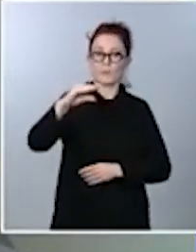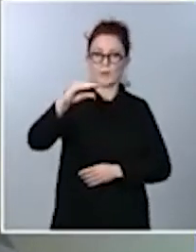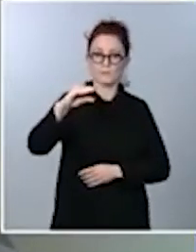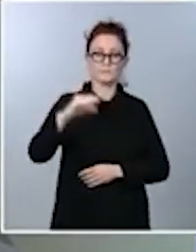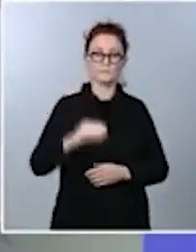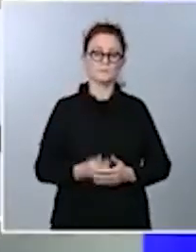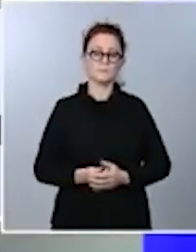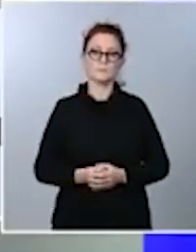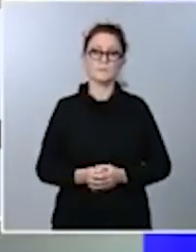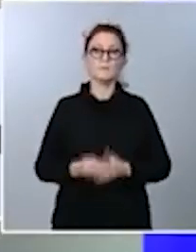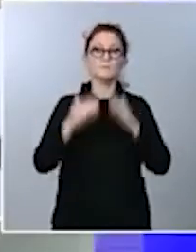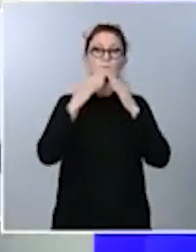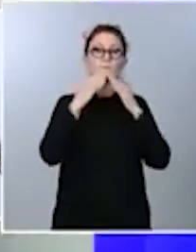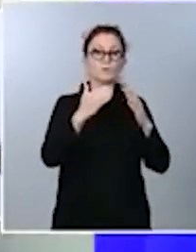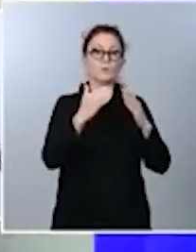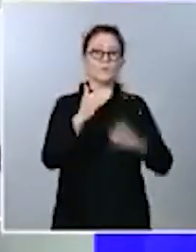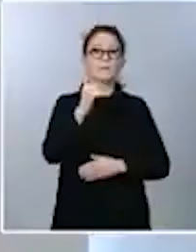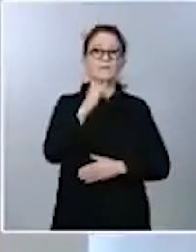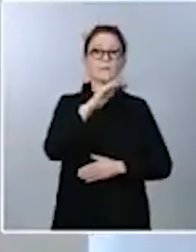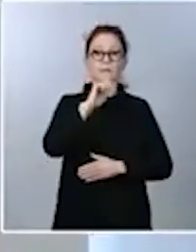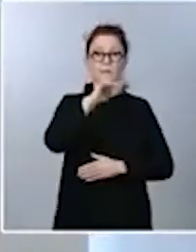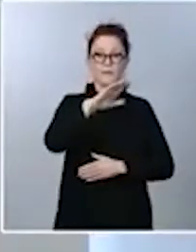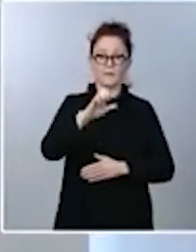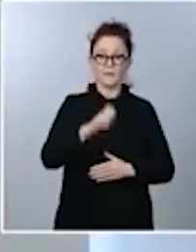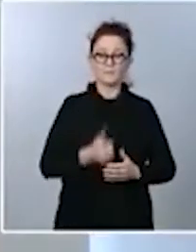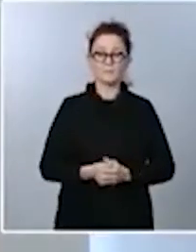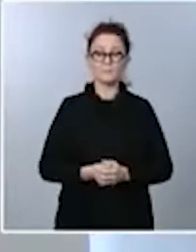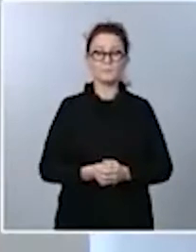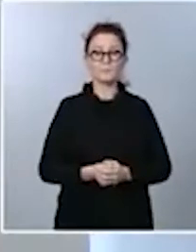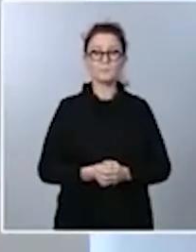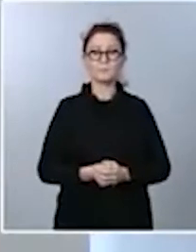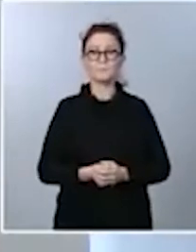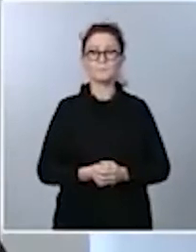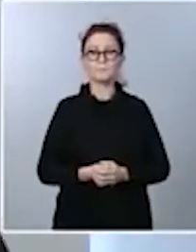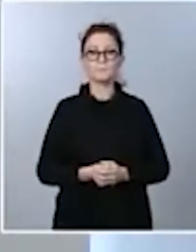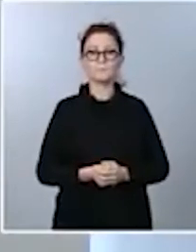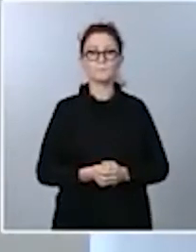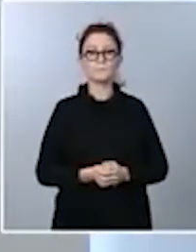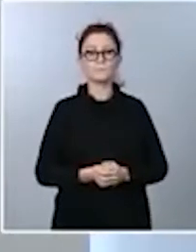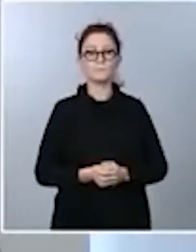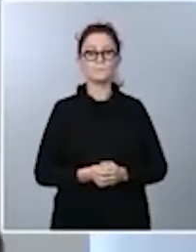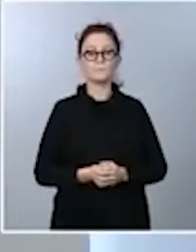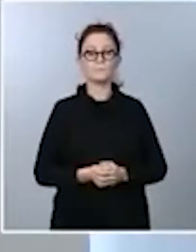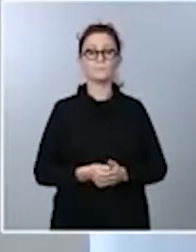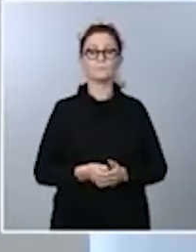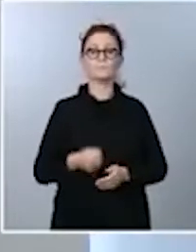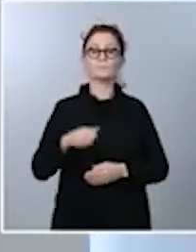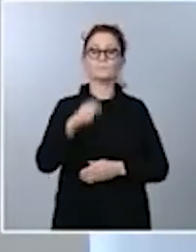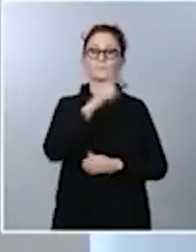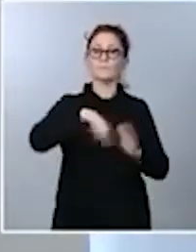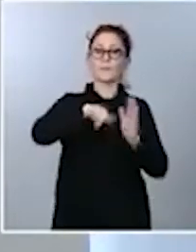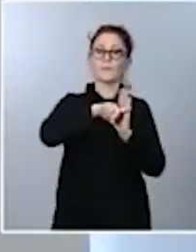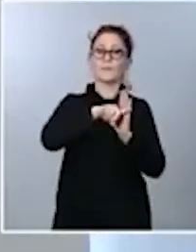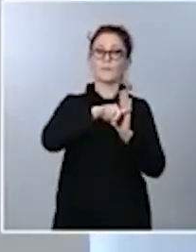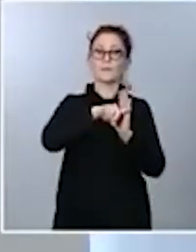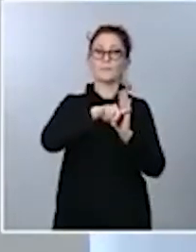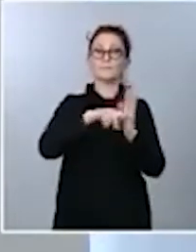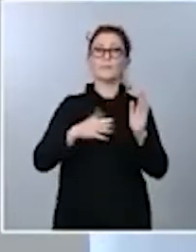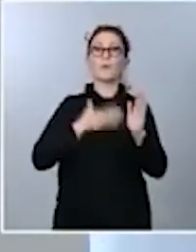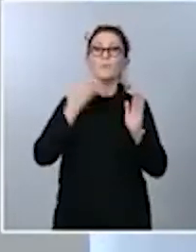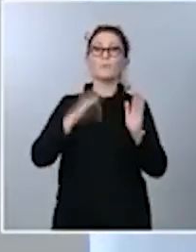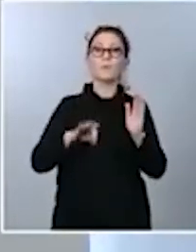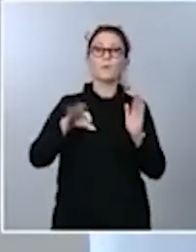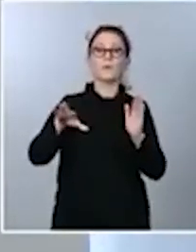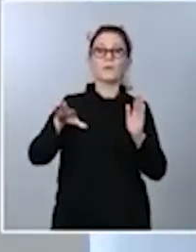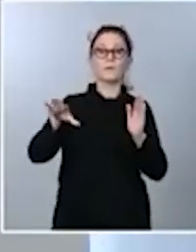Muchas gracias, Irene. Esta medida puede adoptarse únicamente en una parte del territorio, puede adoptarse en todo el